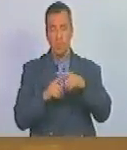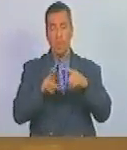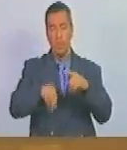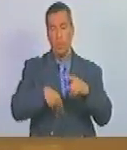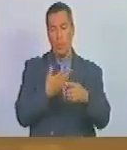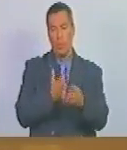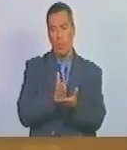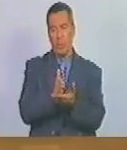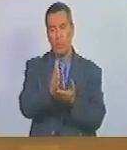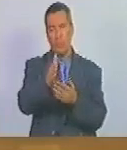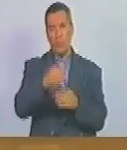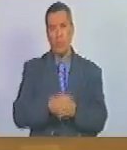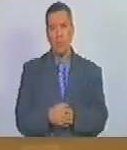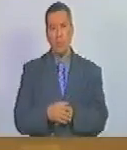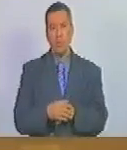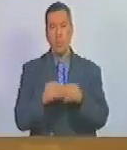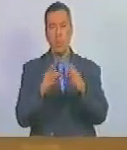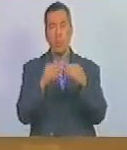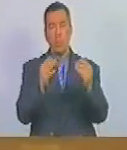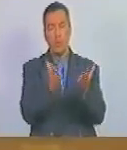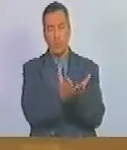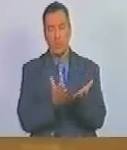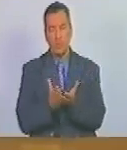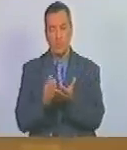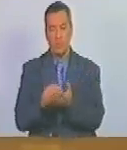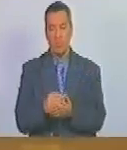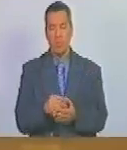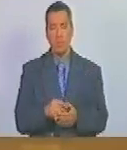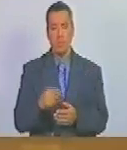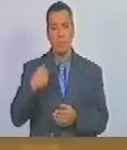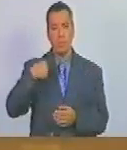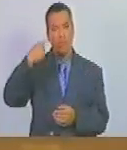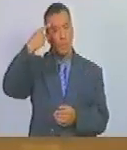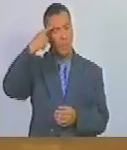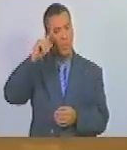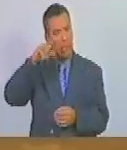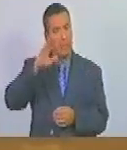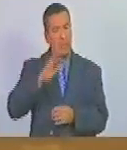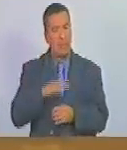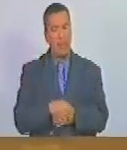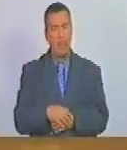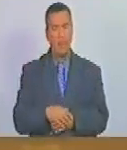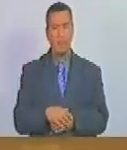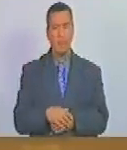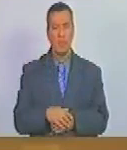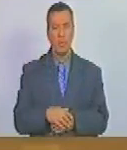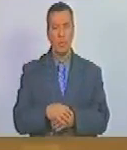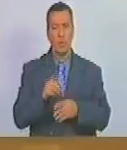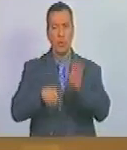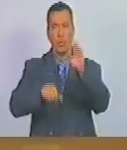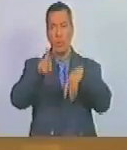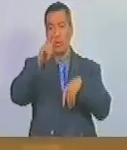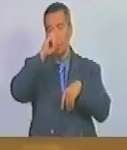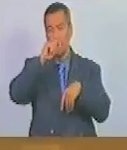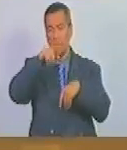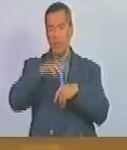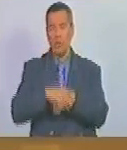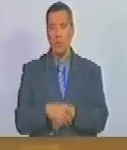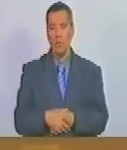seguir sus estudios. Sin embargo, a los 12 años,